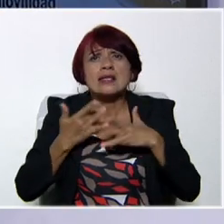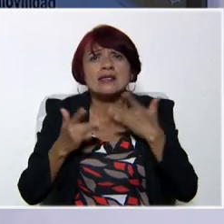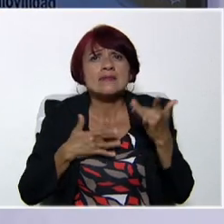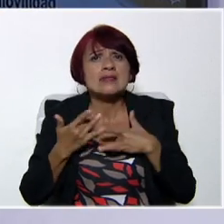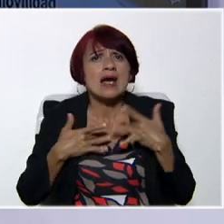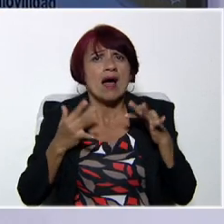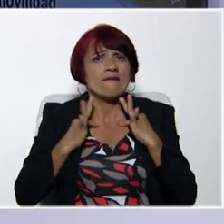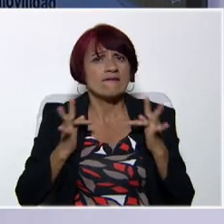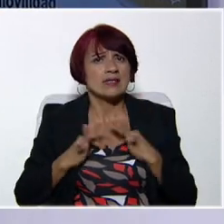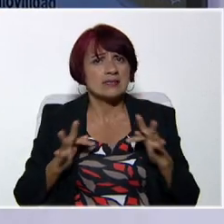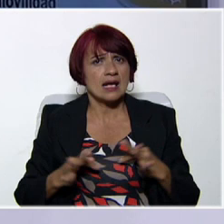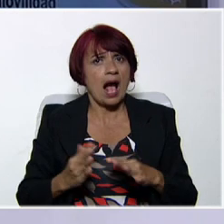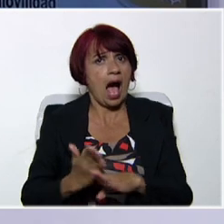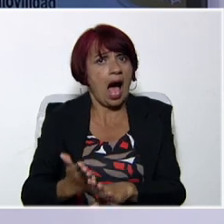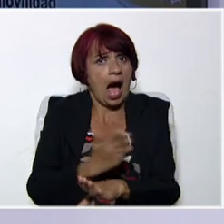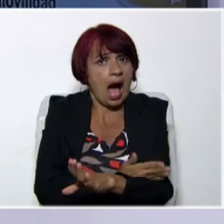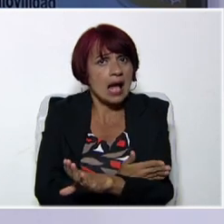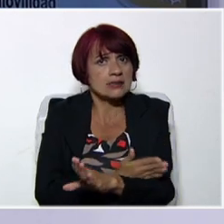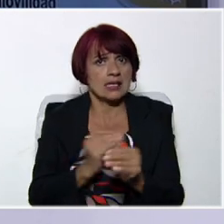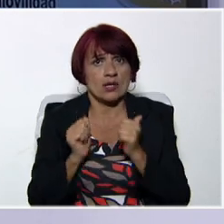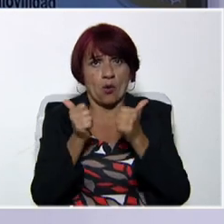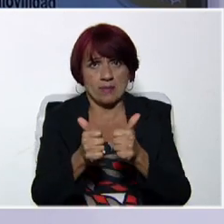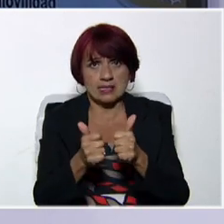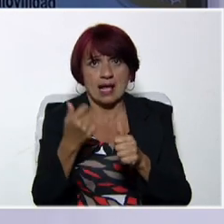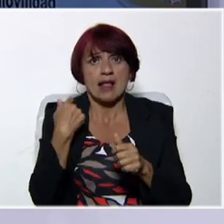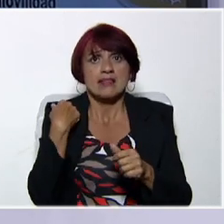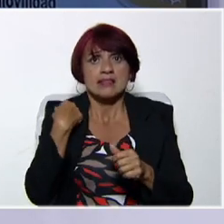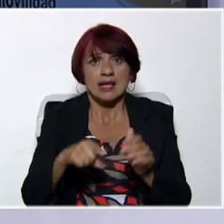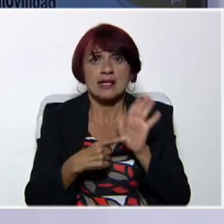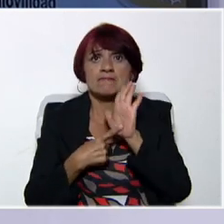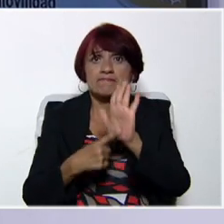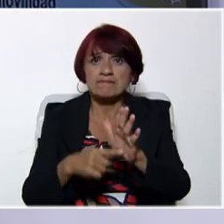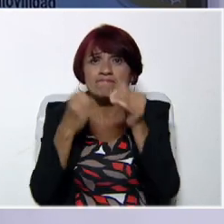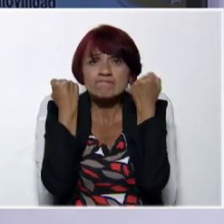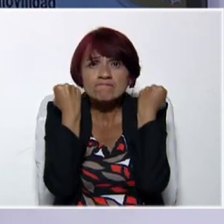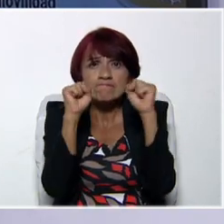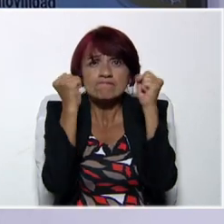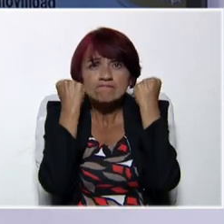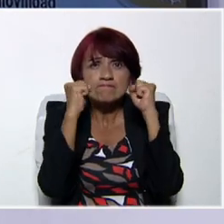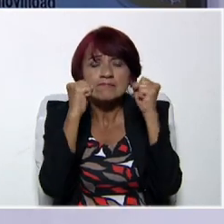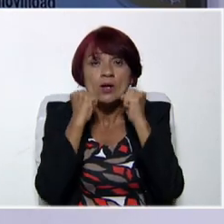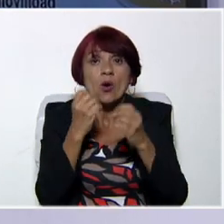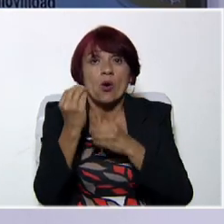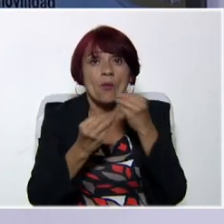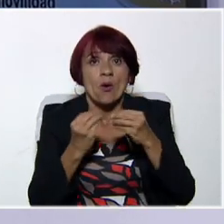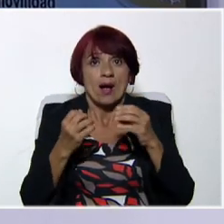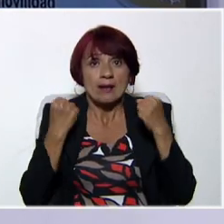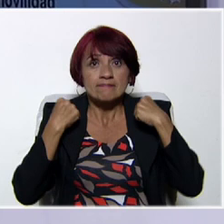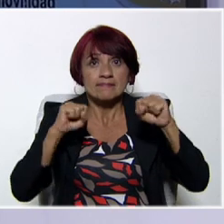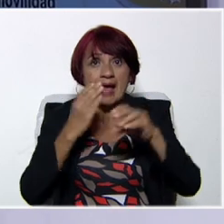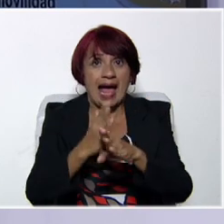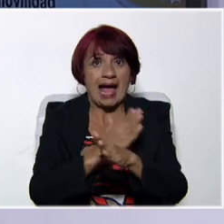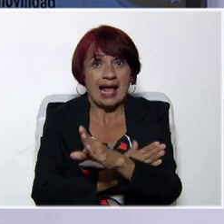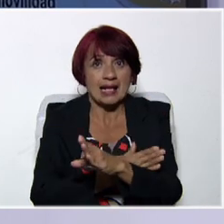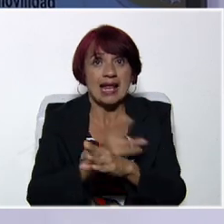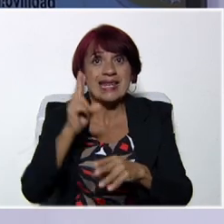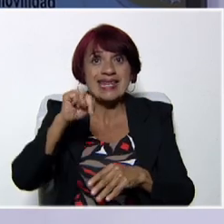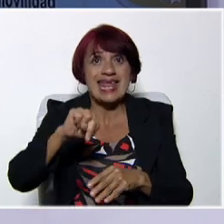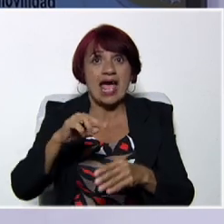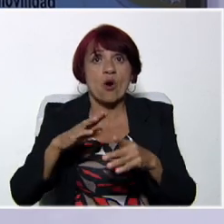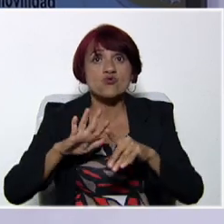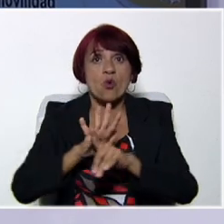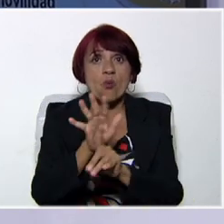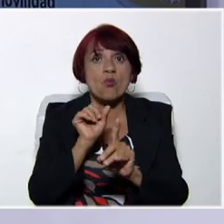física, antes de comenzar a realizarse, tiene que practicar con un acondicionamiento neuromuscular.